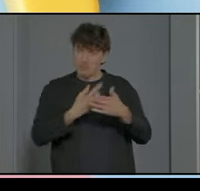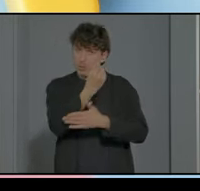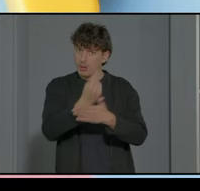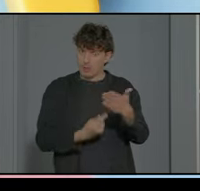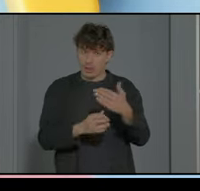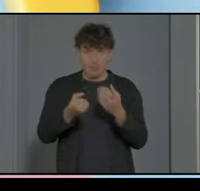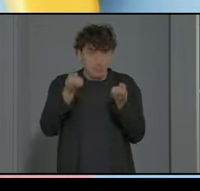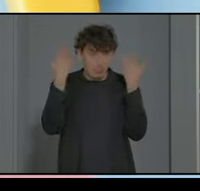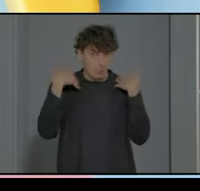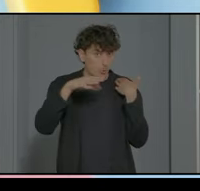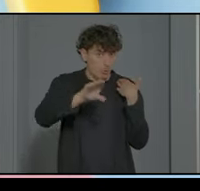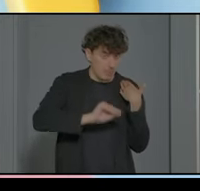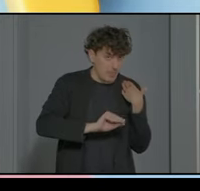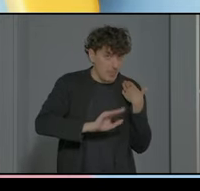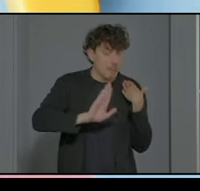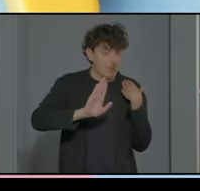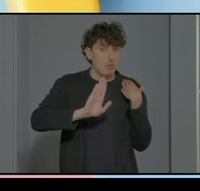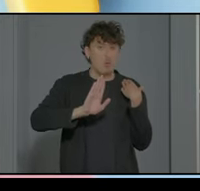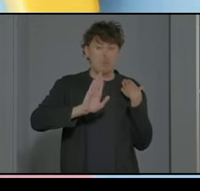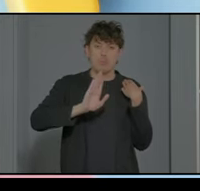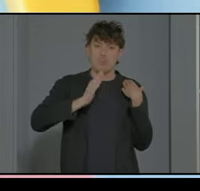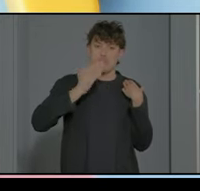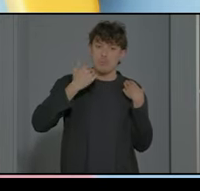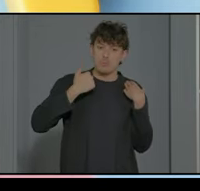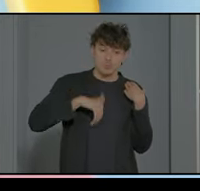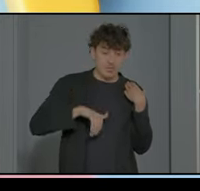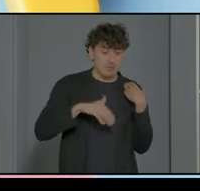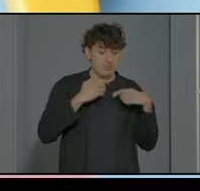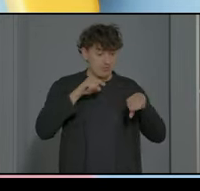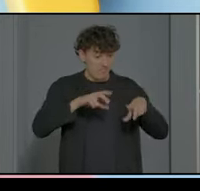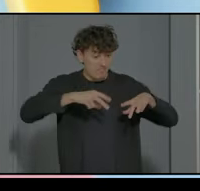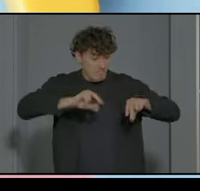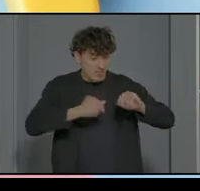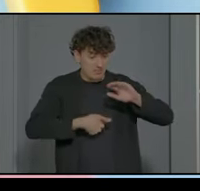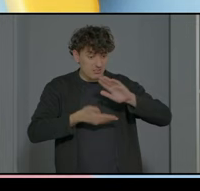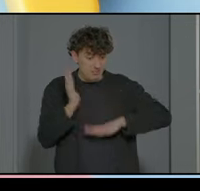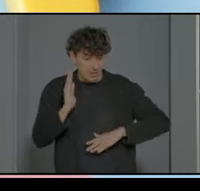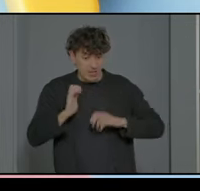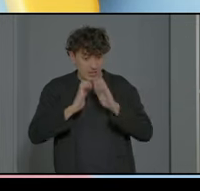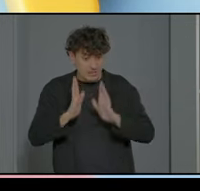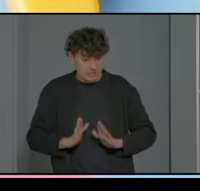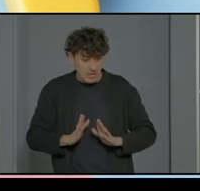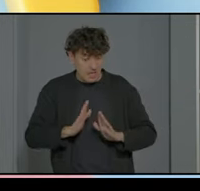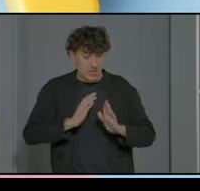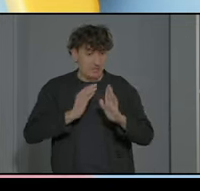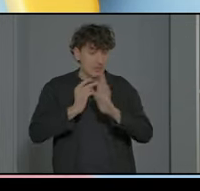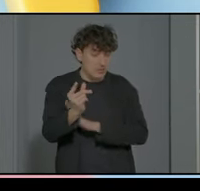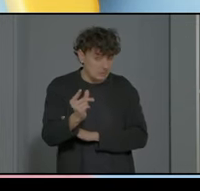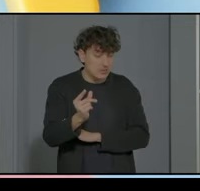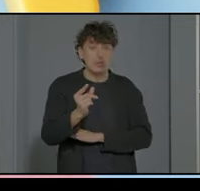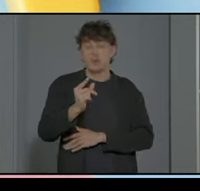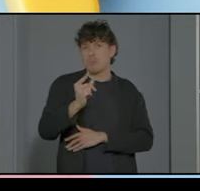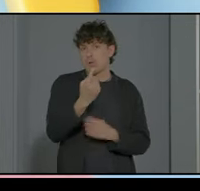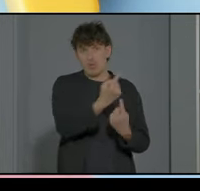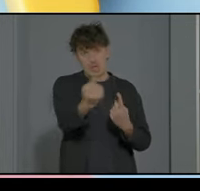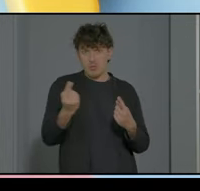al menos esto ya se ha acabado esto ya y te vas a casa o dos cosas lo vamos adaptando a cada uno eso sí que es